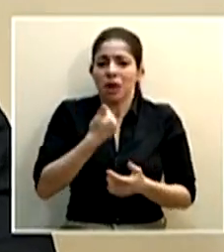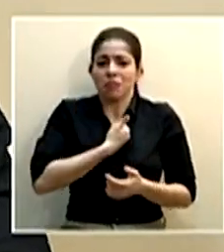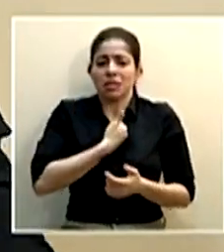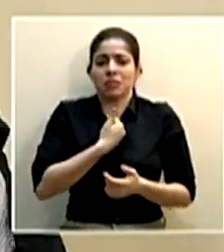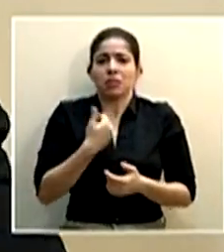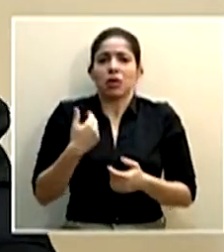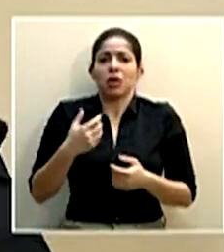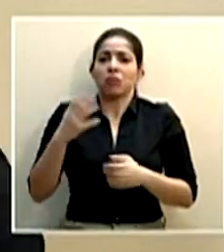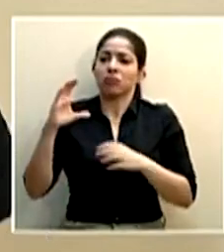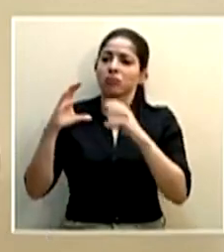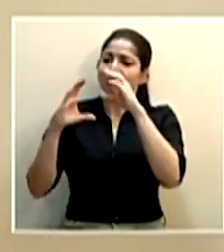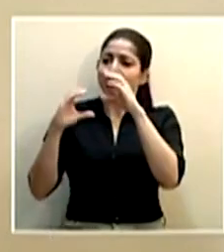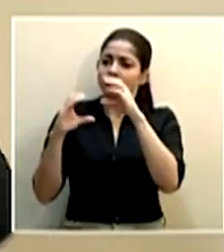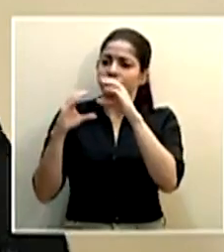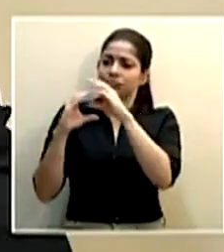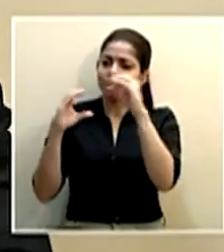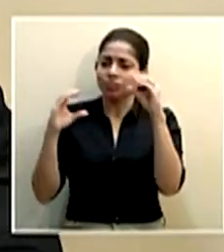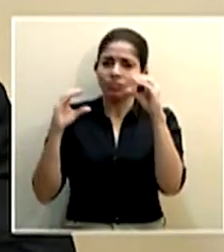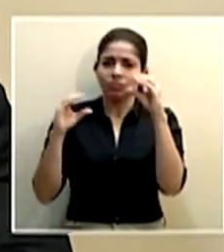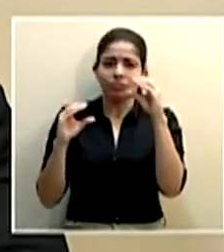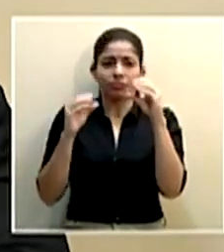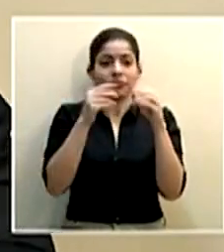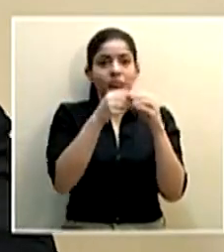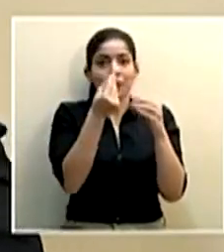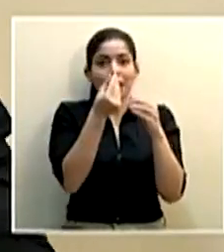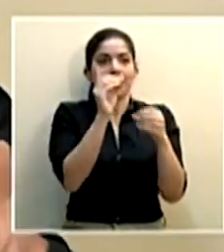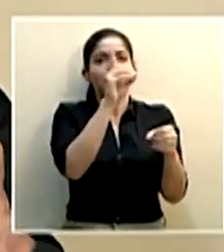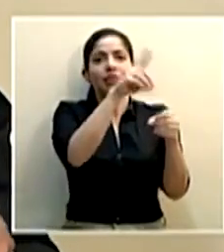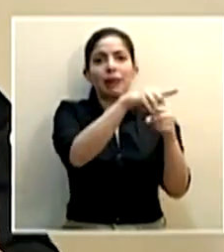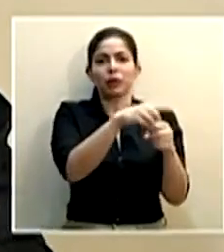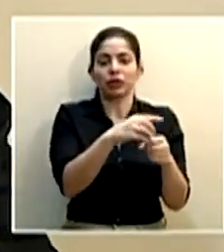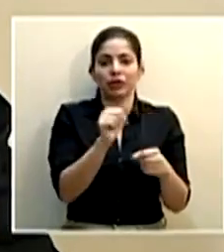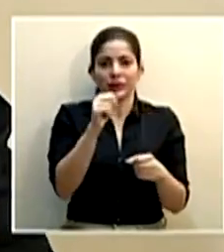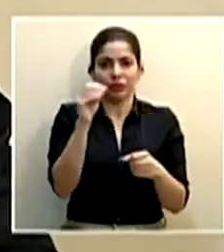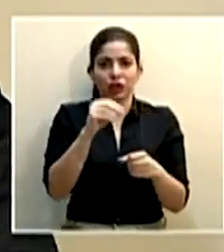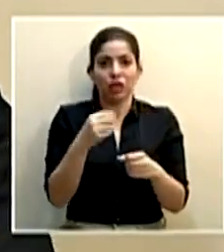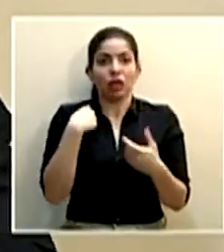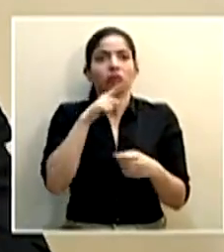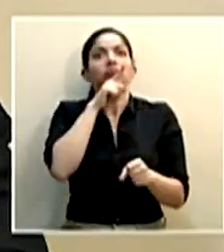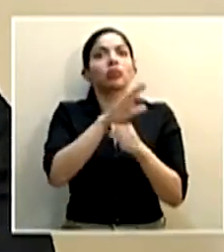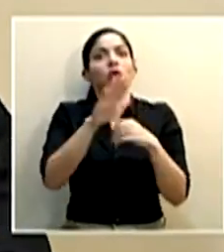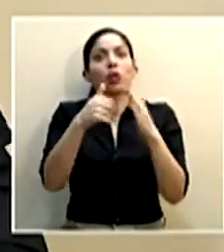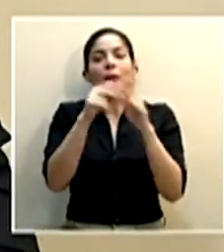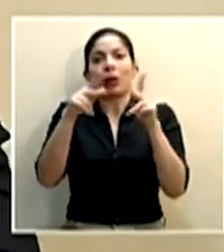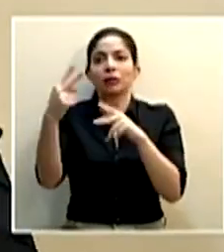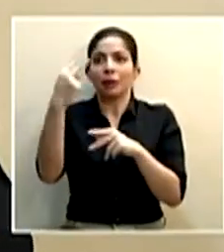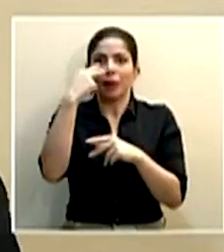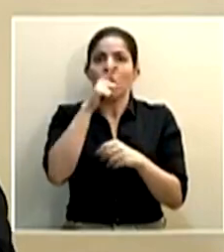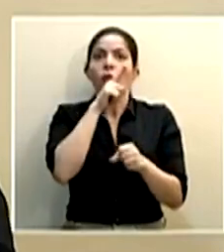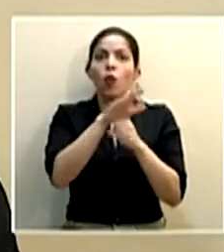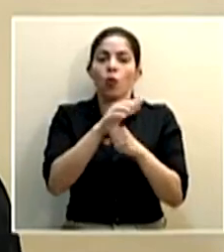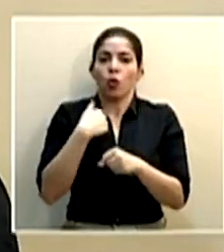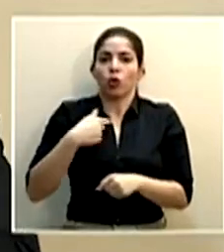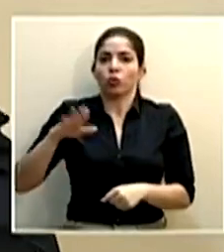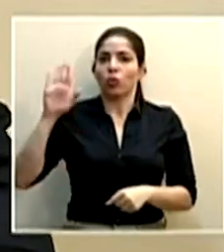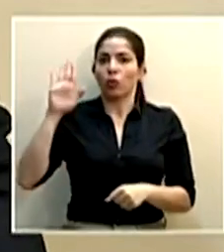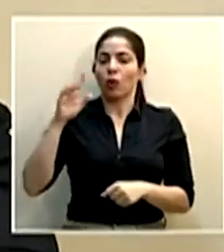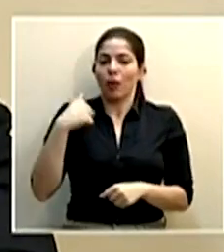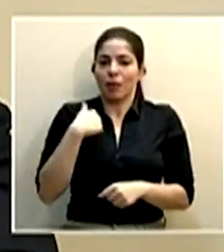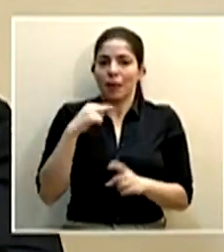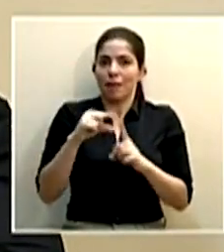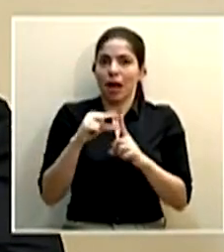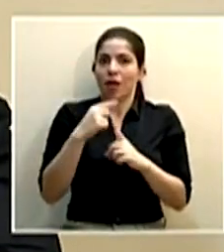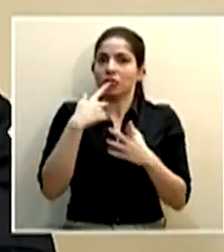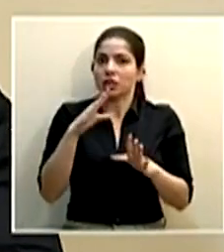de mutuo propio y rebajármelo y depositarlo. Entonces, así garantizo a los costarricenses que cumplo con lo que comprometí como mi